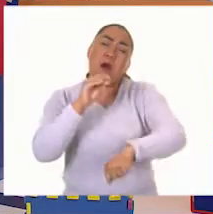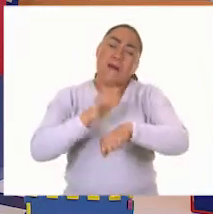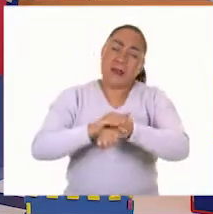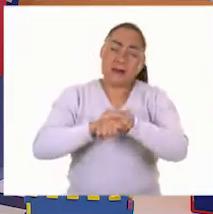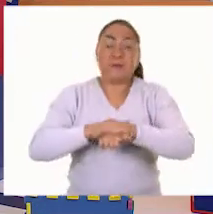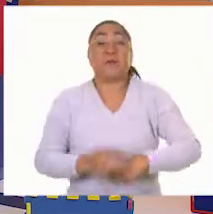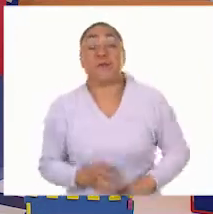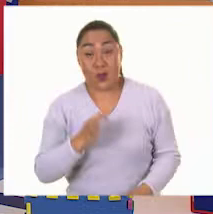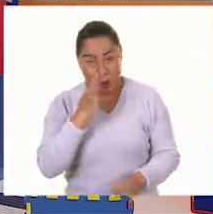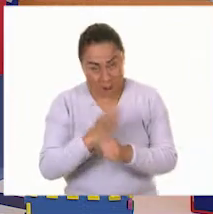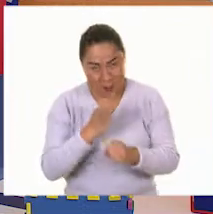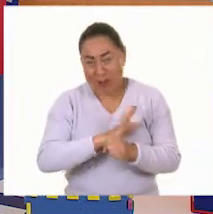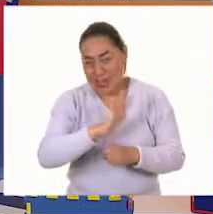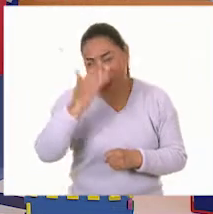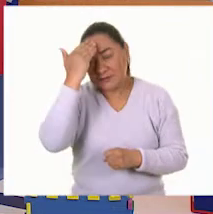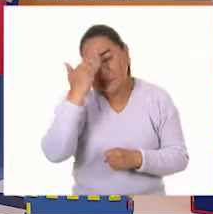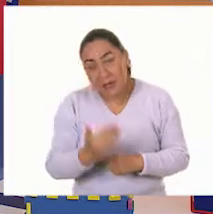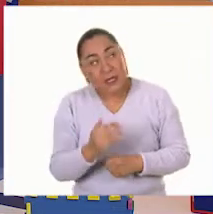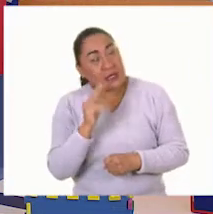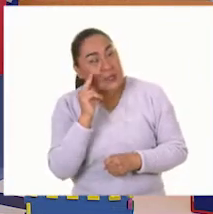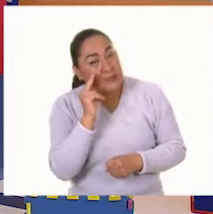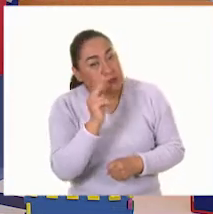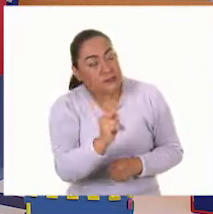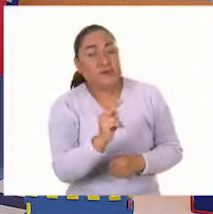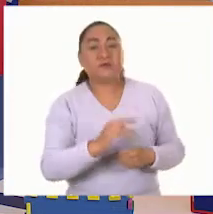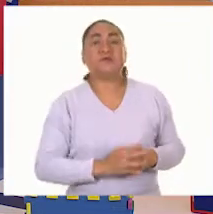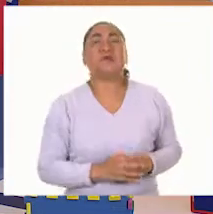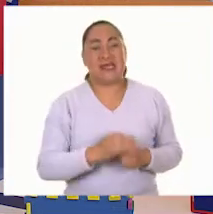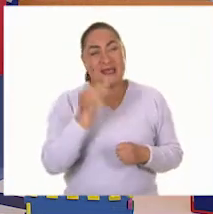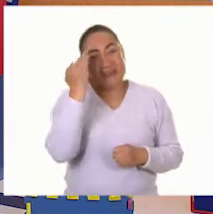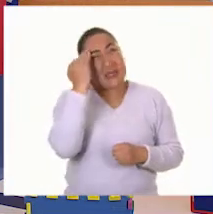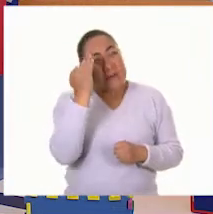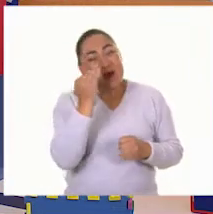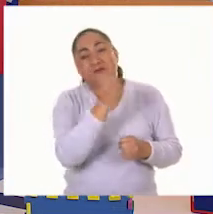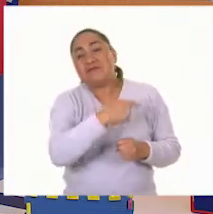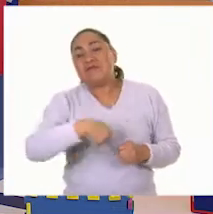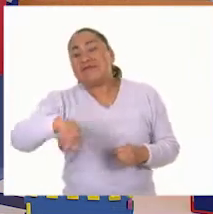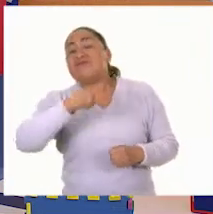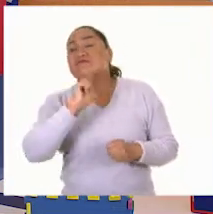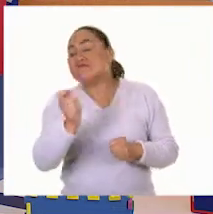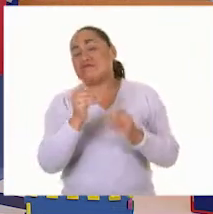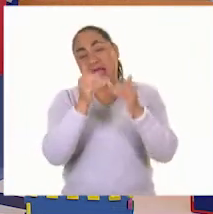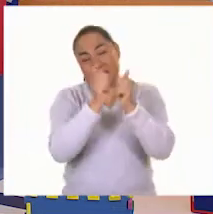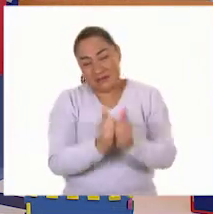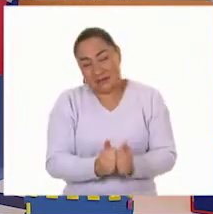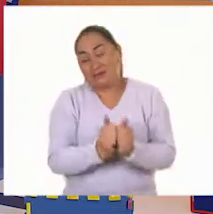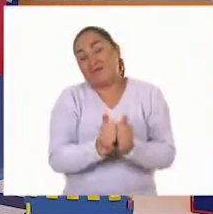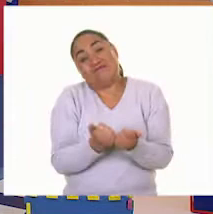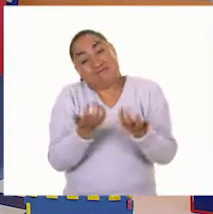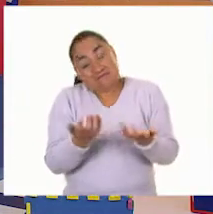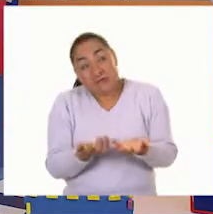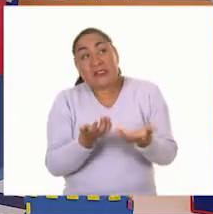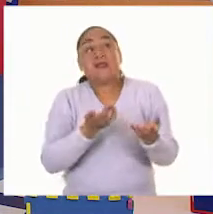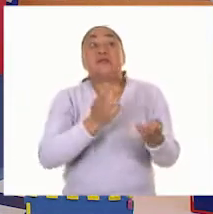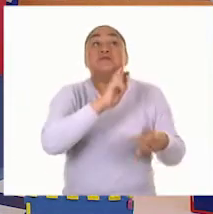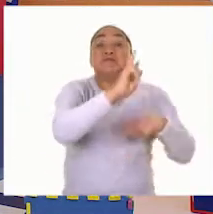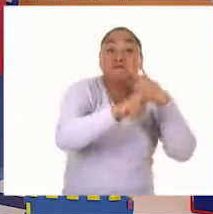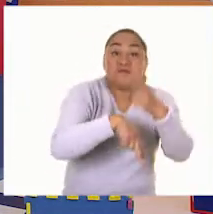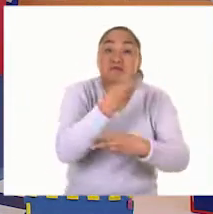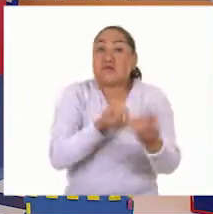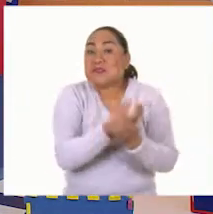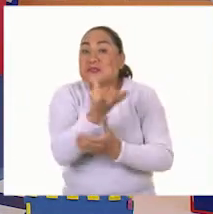estamos atravesando una jornada de sana distancia. Por lo tanto, no podemos acudir a muchos lugares.